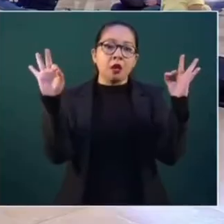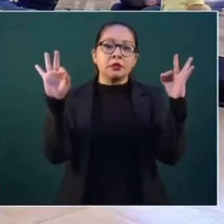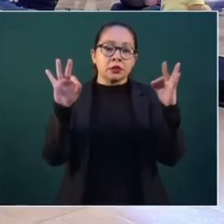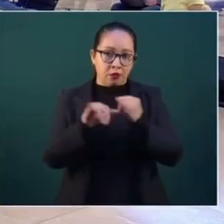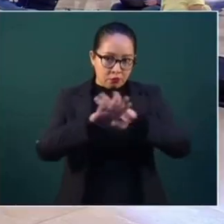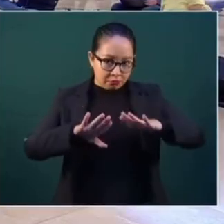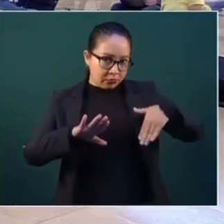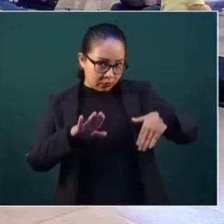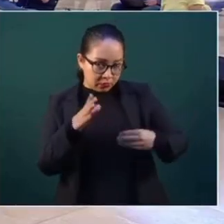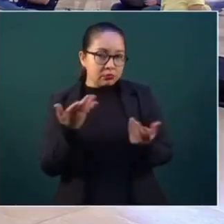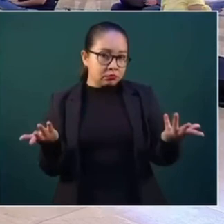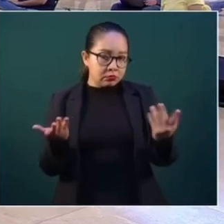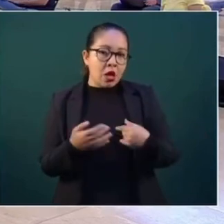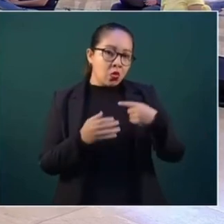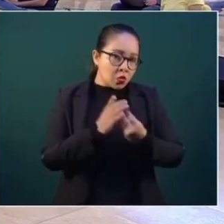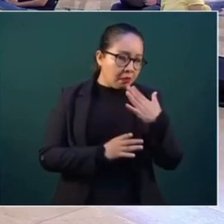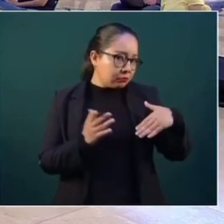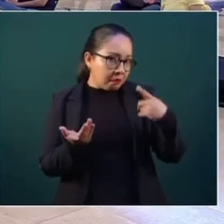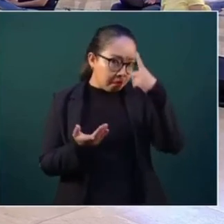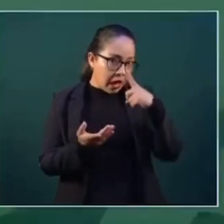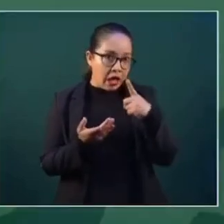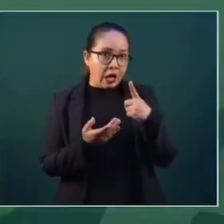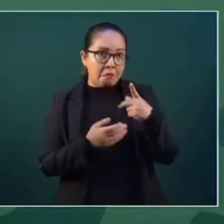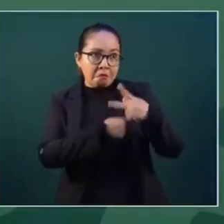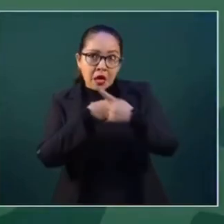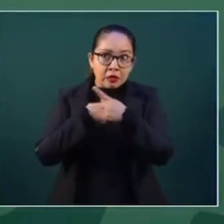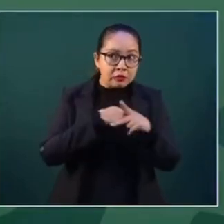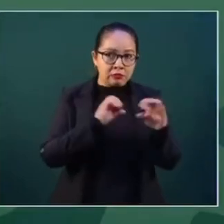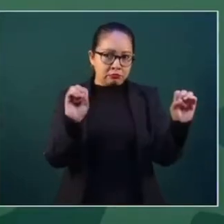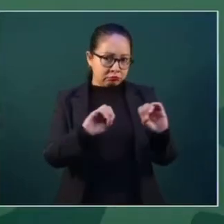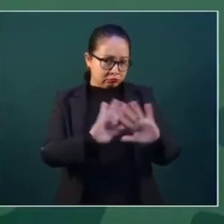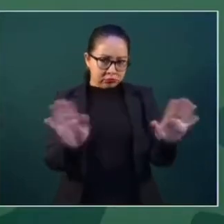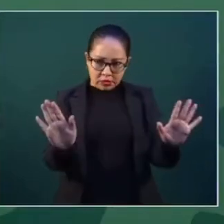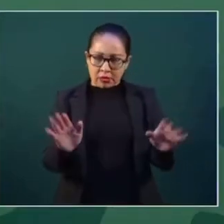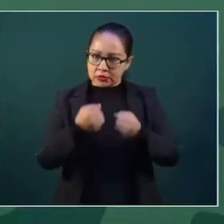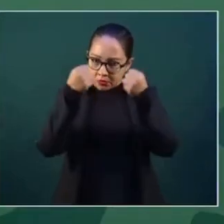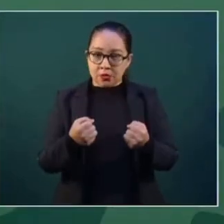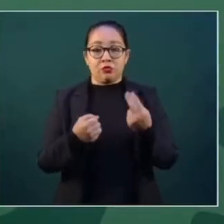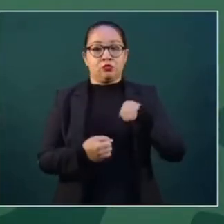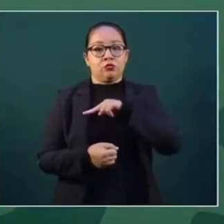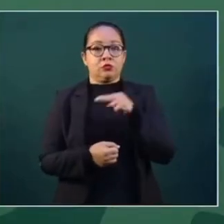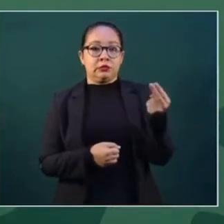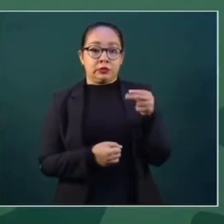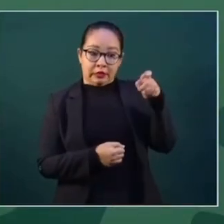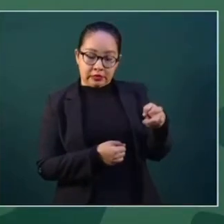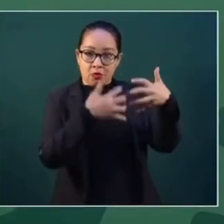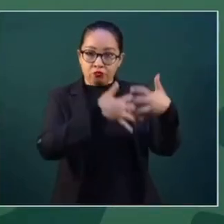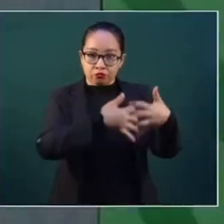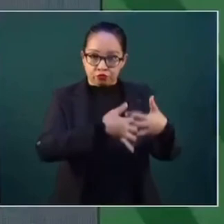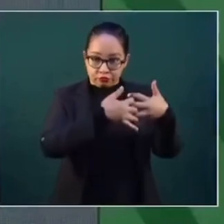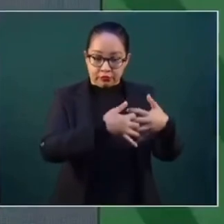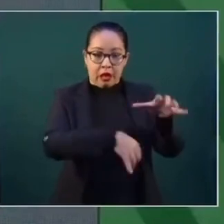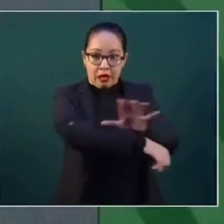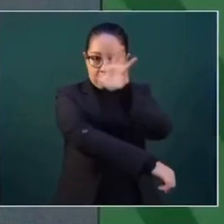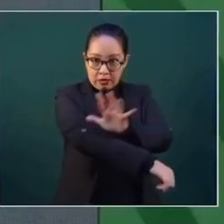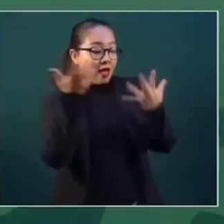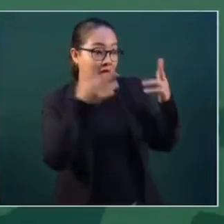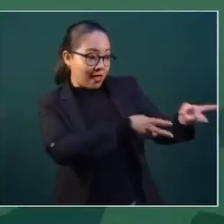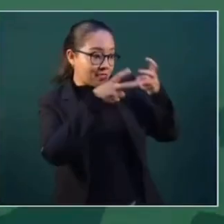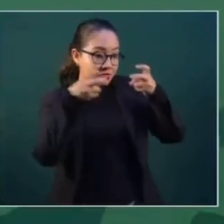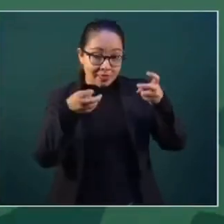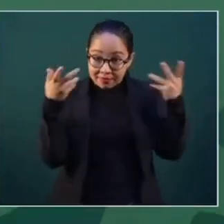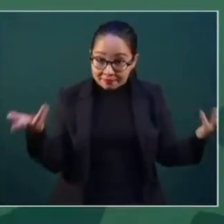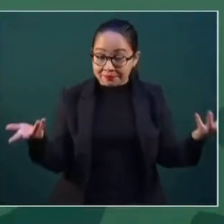para que haya seguridad y no haya ningún riesgo. necesitamos esa planta porque se genera energía eléctrica.